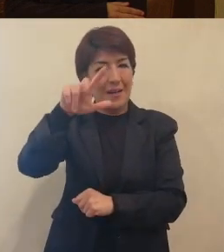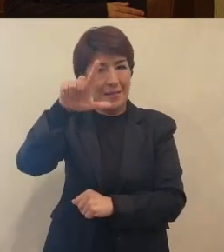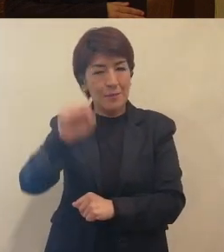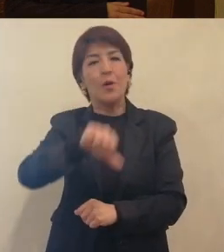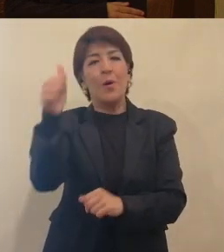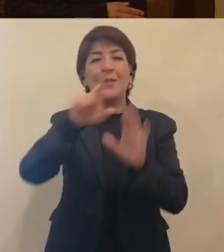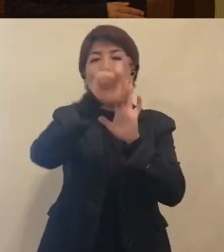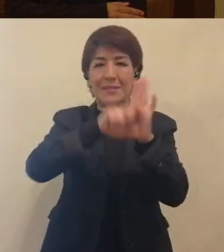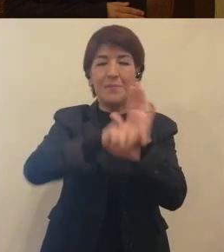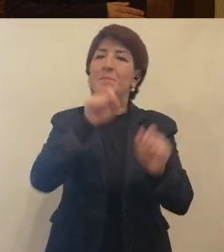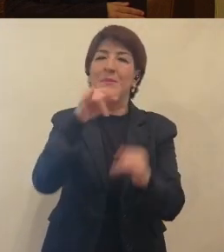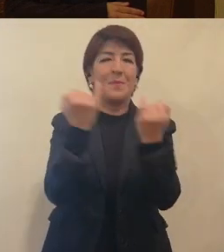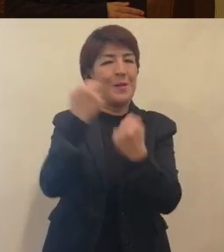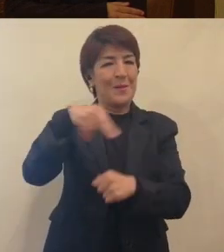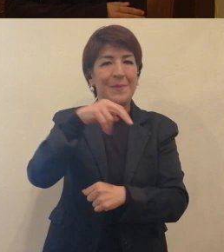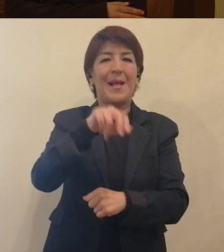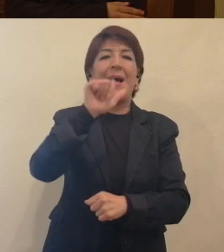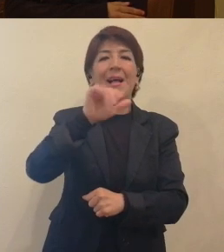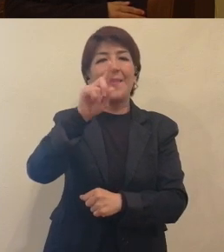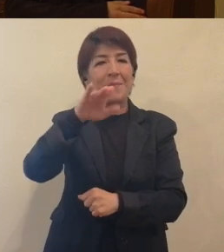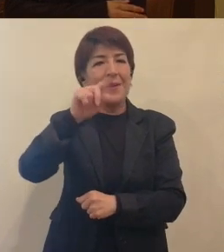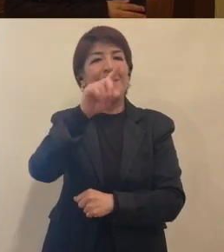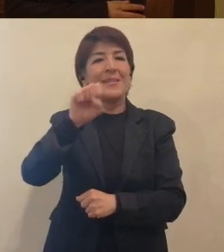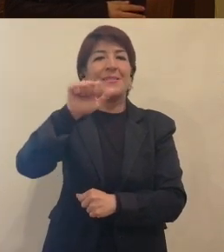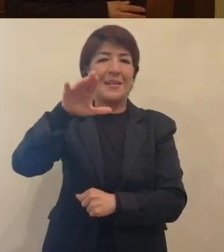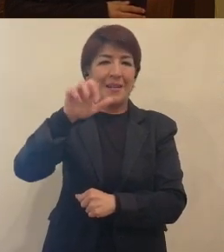Instagram también de Academia de San Carlos. Muchas gracias.